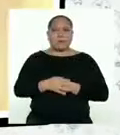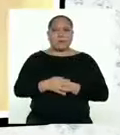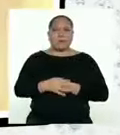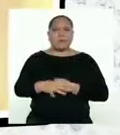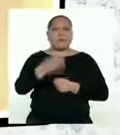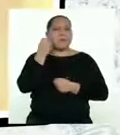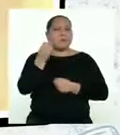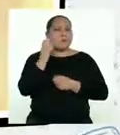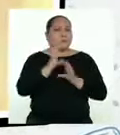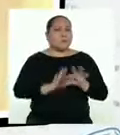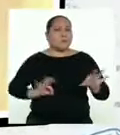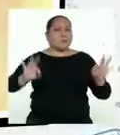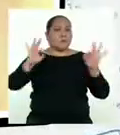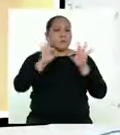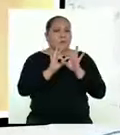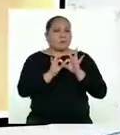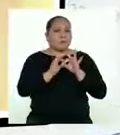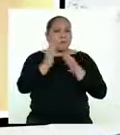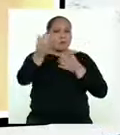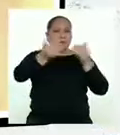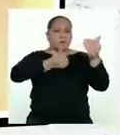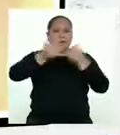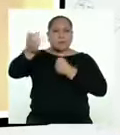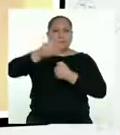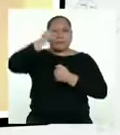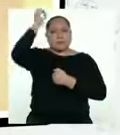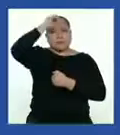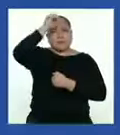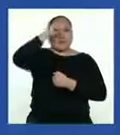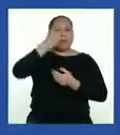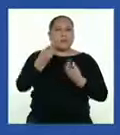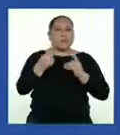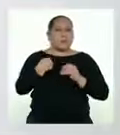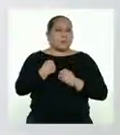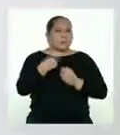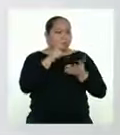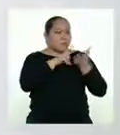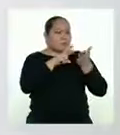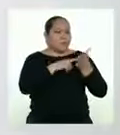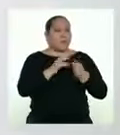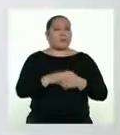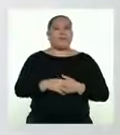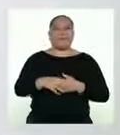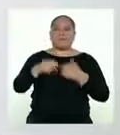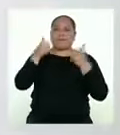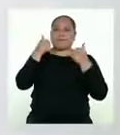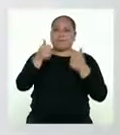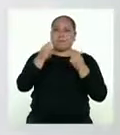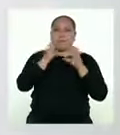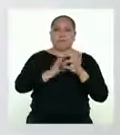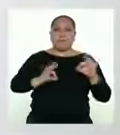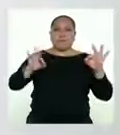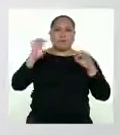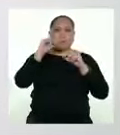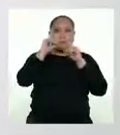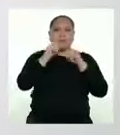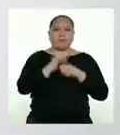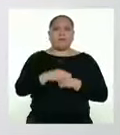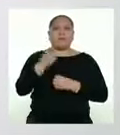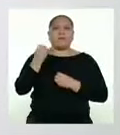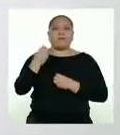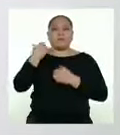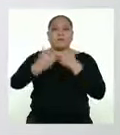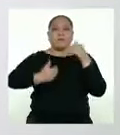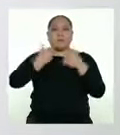¿Por qué es importante recoger nuestra opinión cuando leemos? Muy importante pregunta, porque el